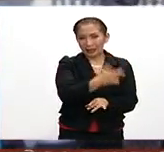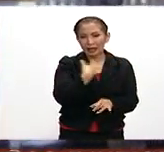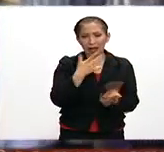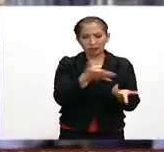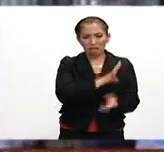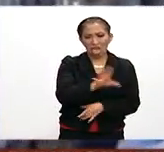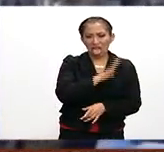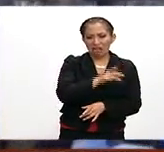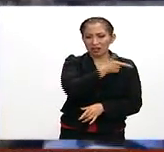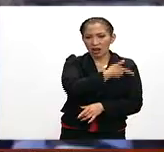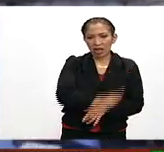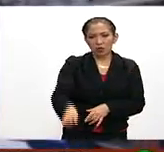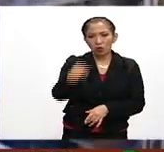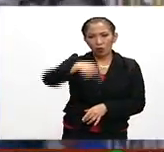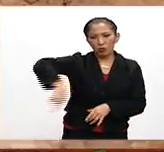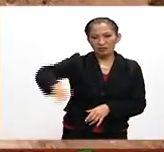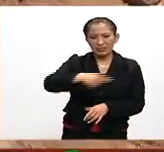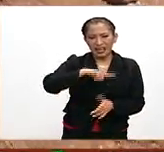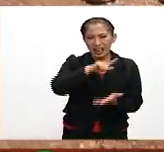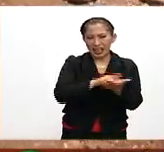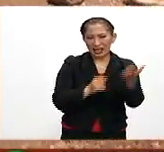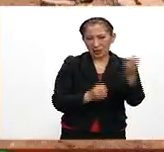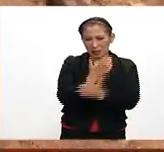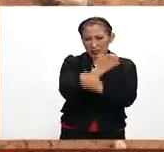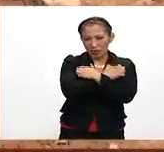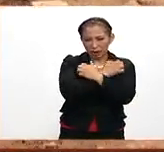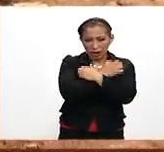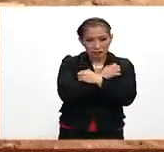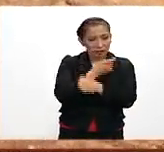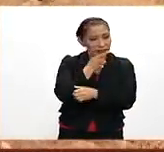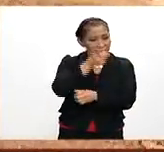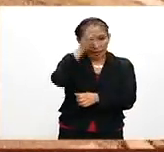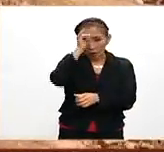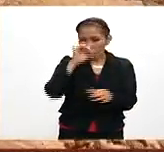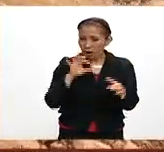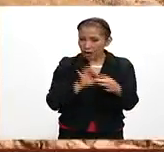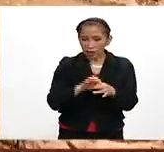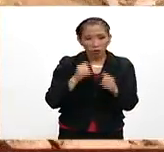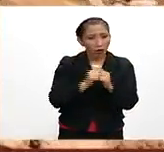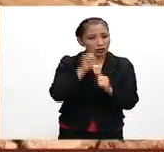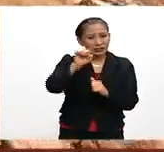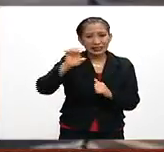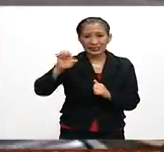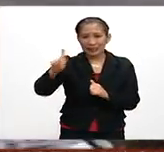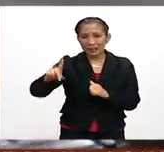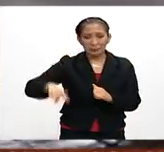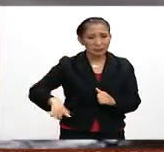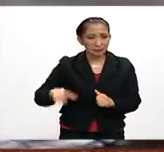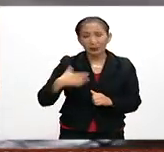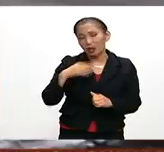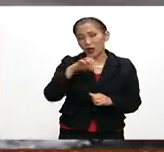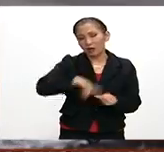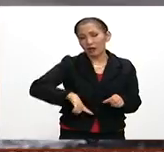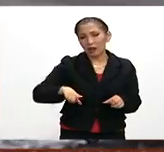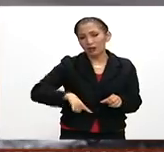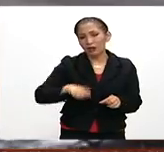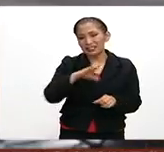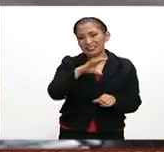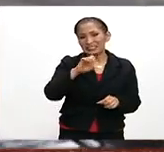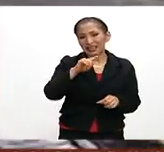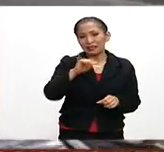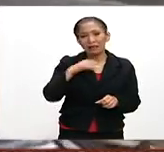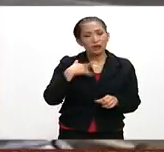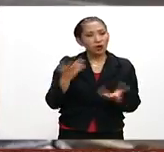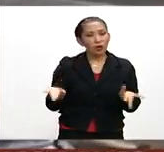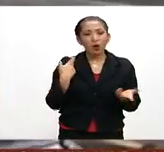reforma educativa precisó que hay el acuerdo que se mantiene también con la Secretaría de Gobernación y el CENTE de que no se